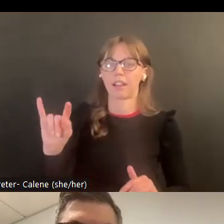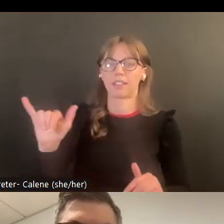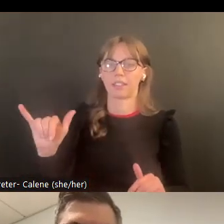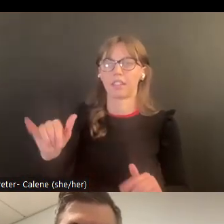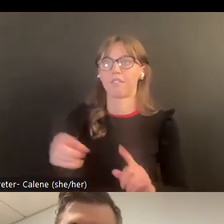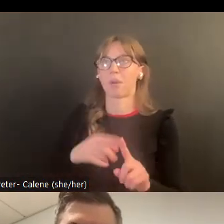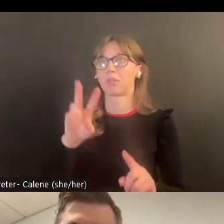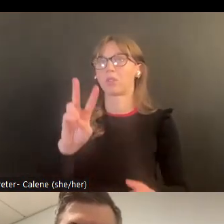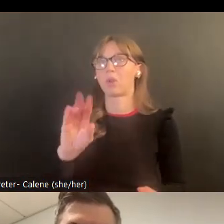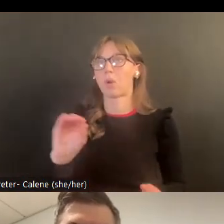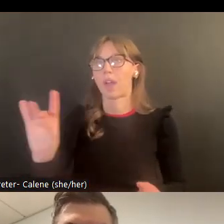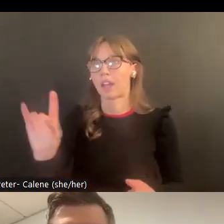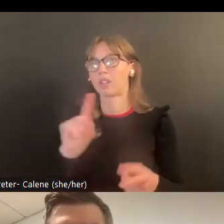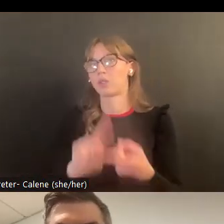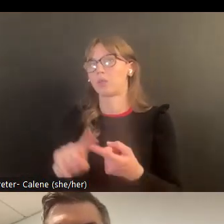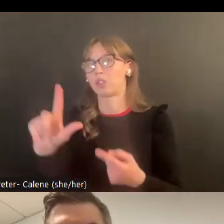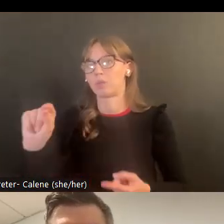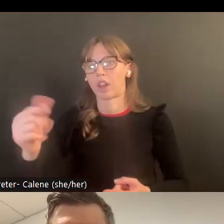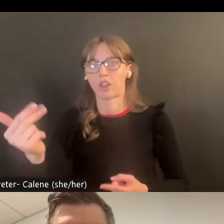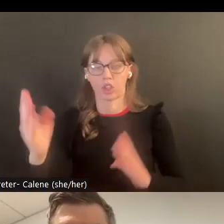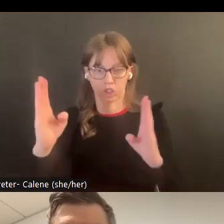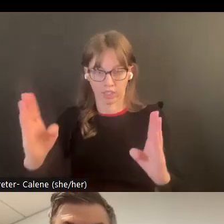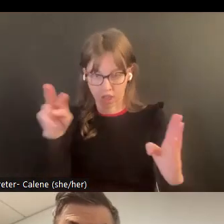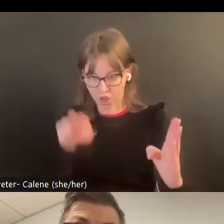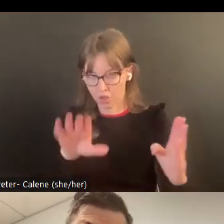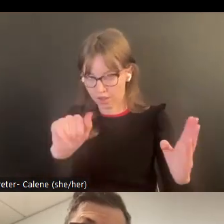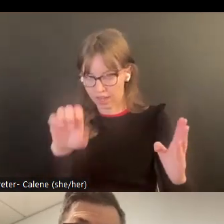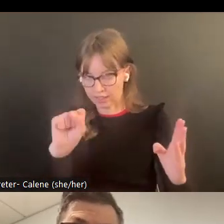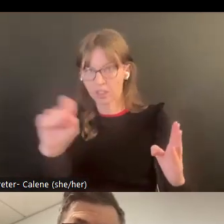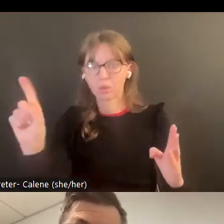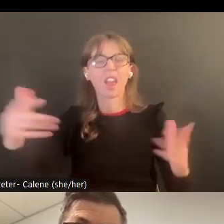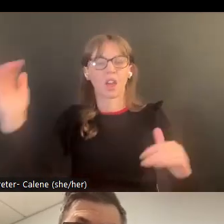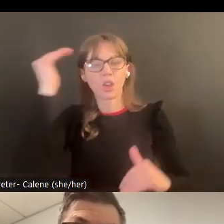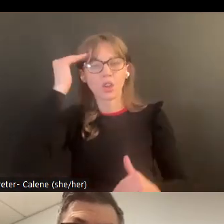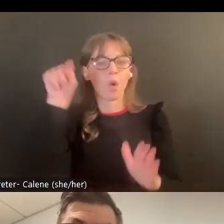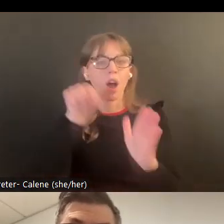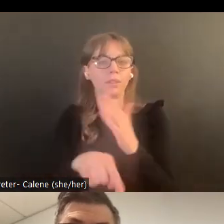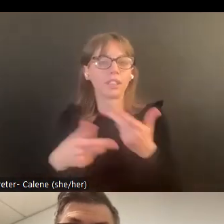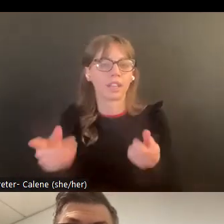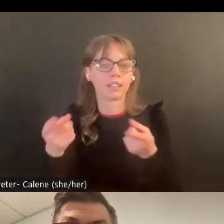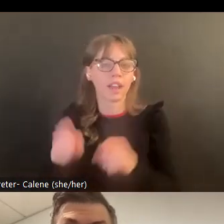en un periodo de lo que sea 2008 a 2015 cuando miraron a esos casos